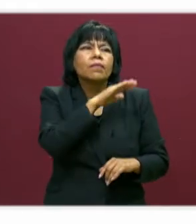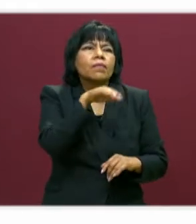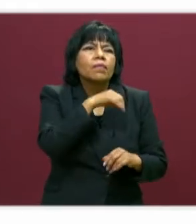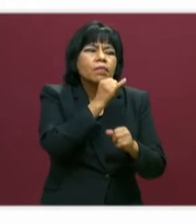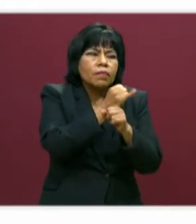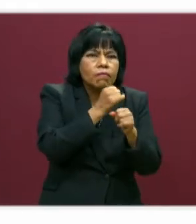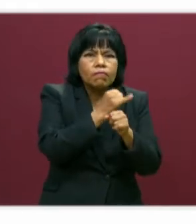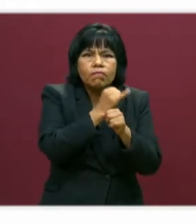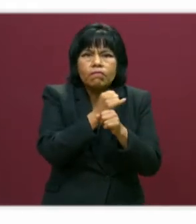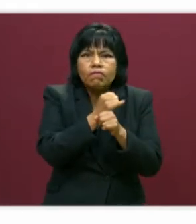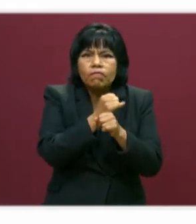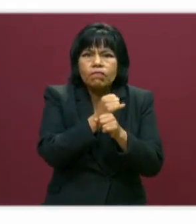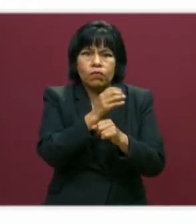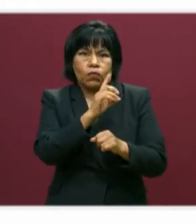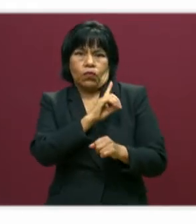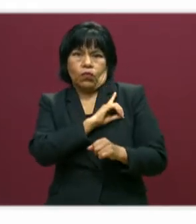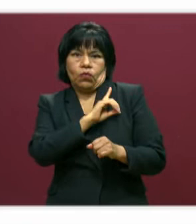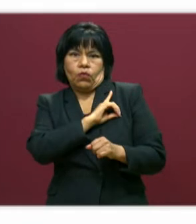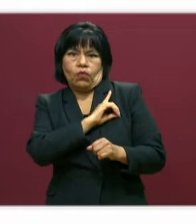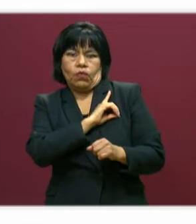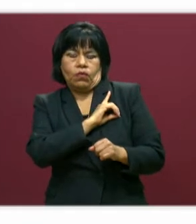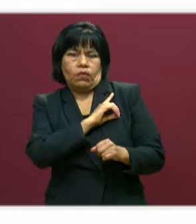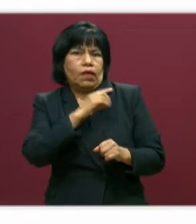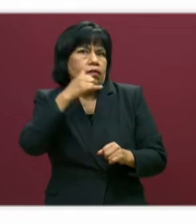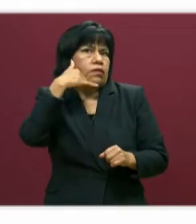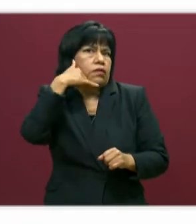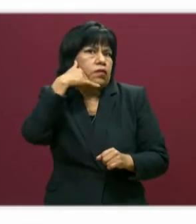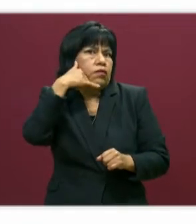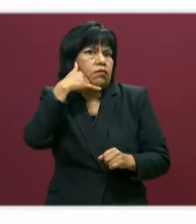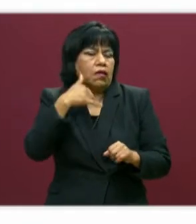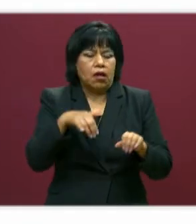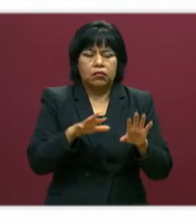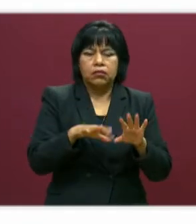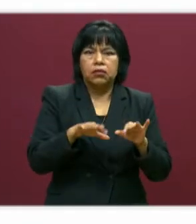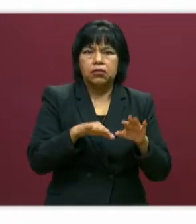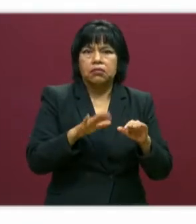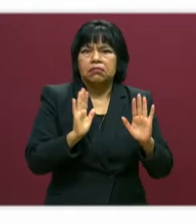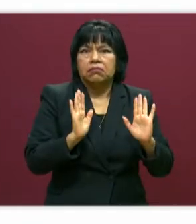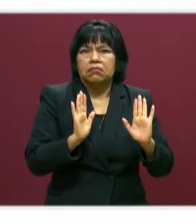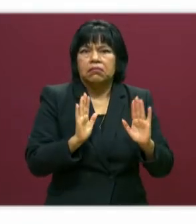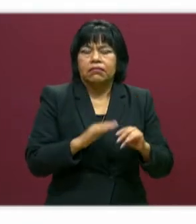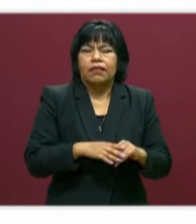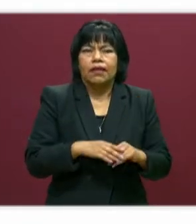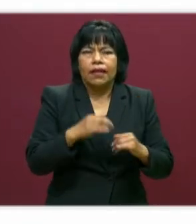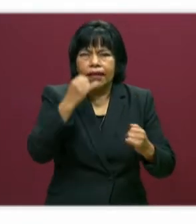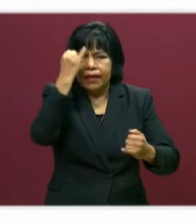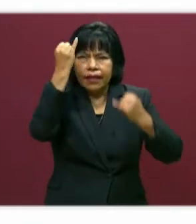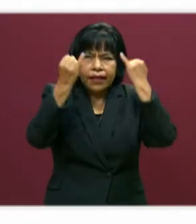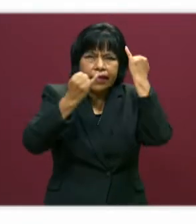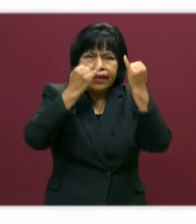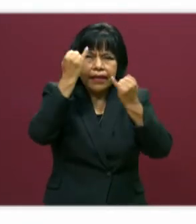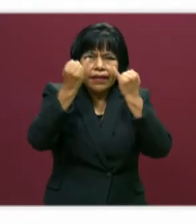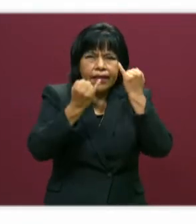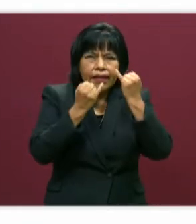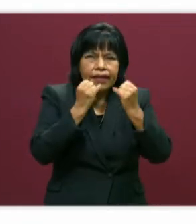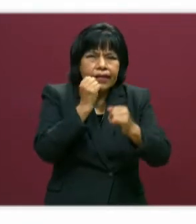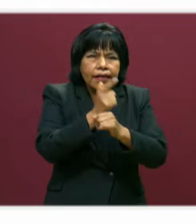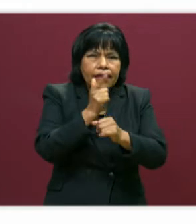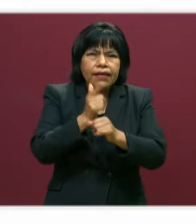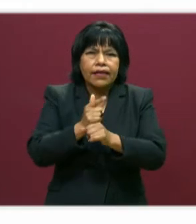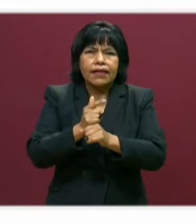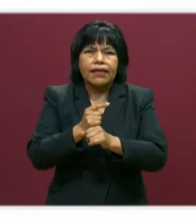información por sí solo, en el celular, en la computadora, generar ideas, realizar